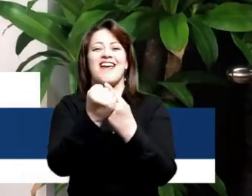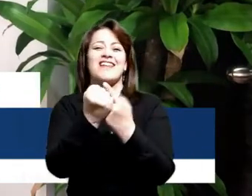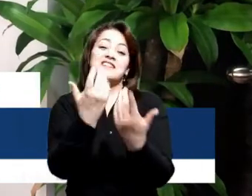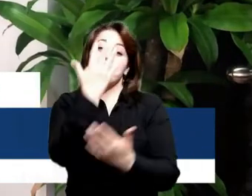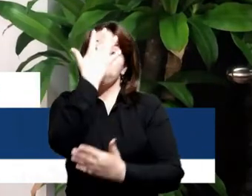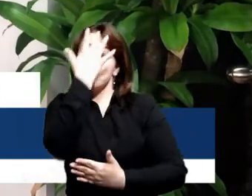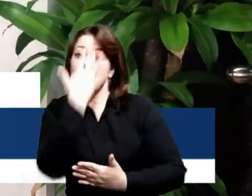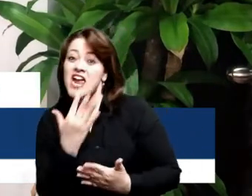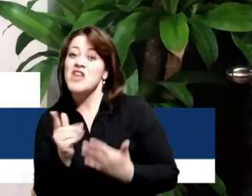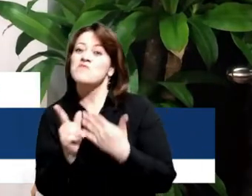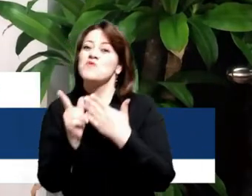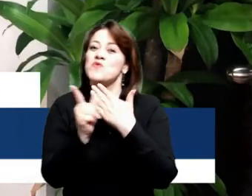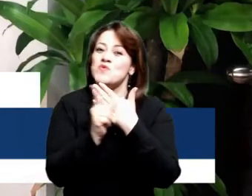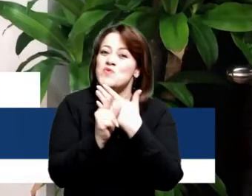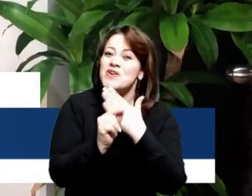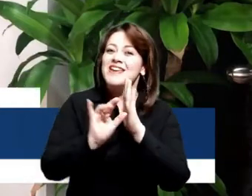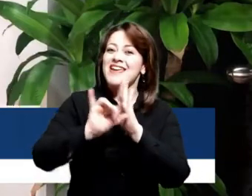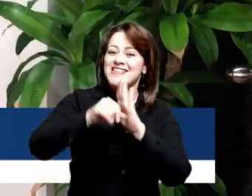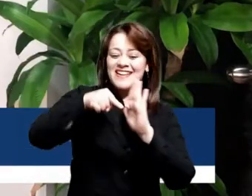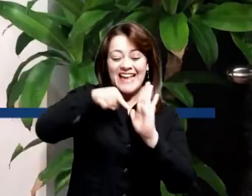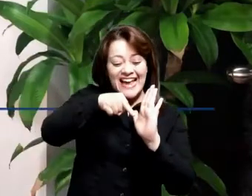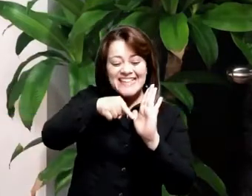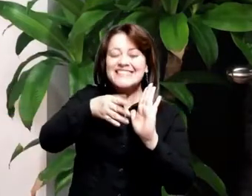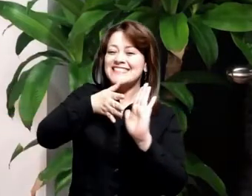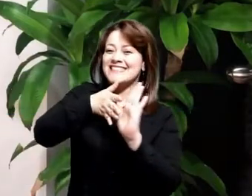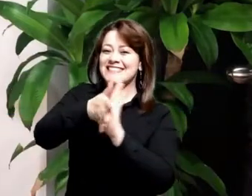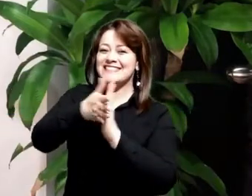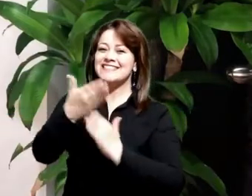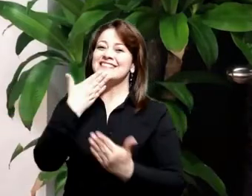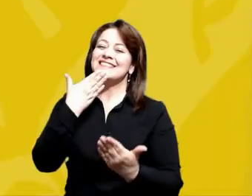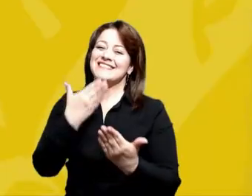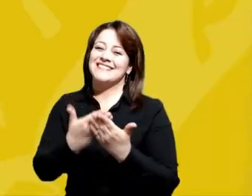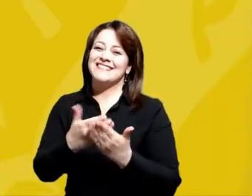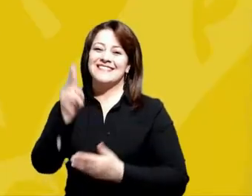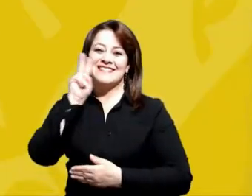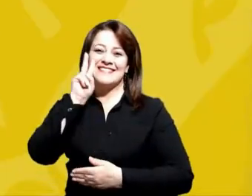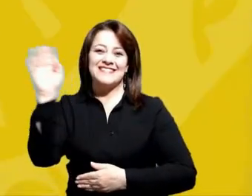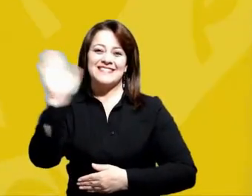sociales en Facebook, Twitter e Instagram. ¡Hasta pronto!